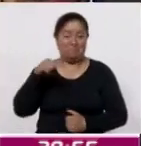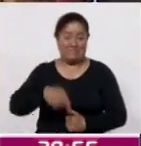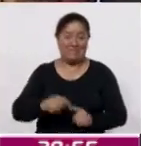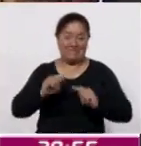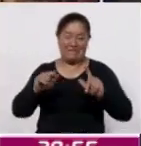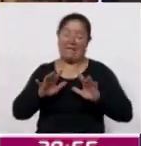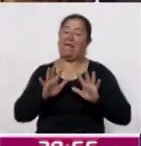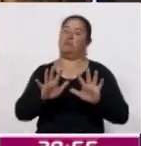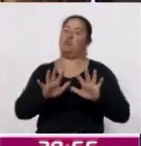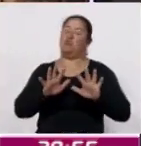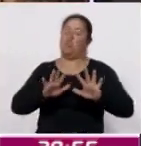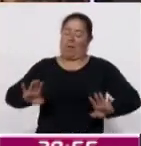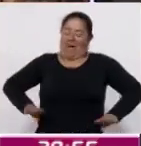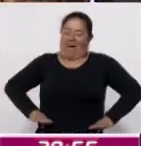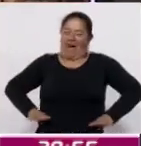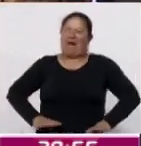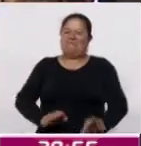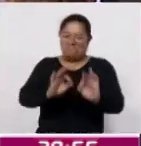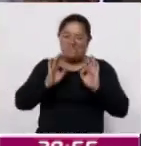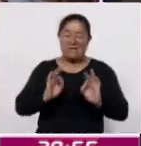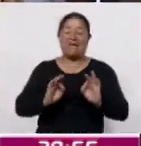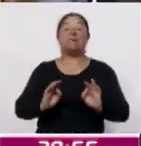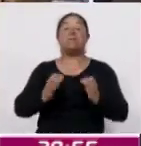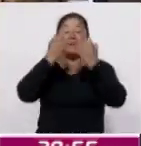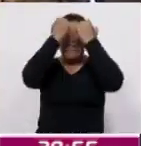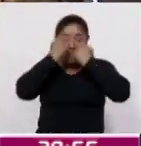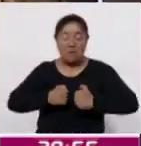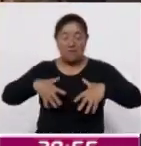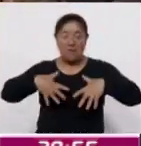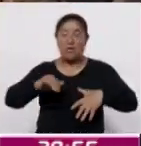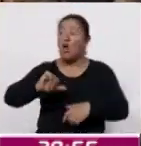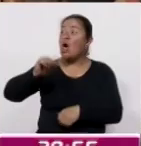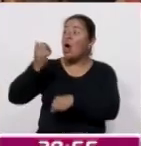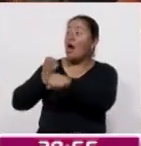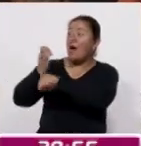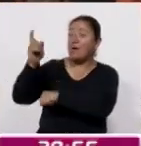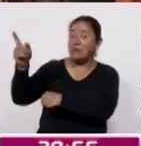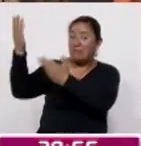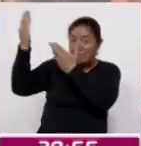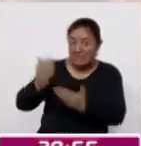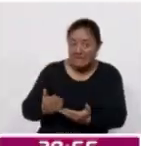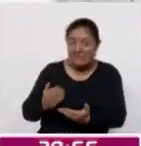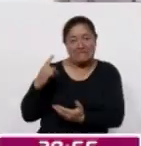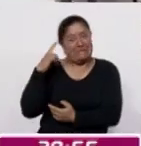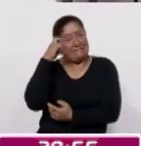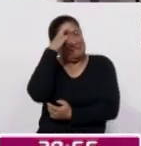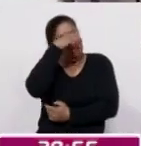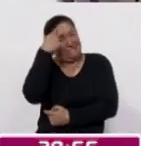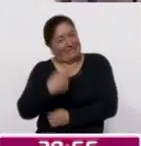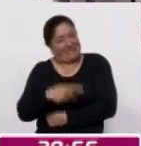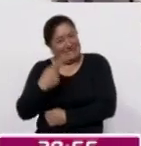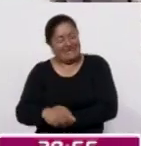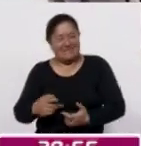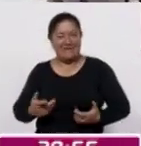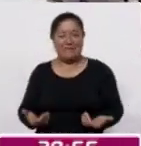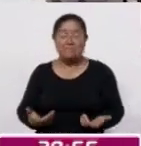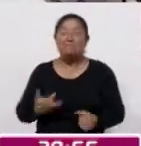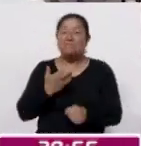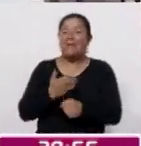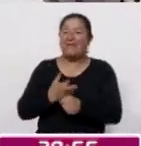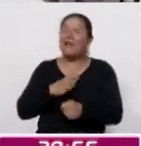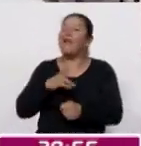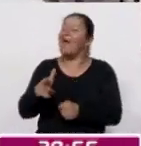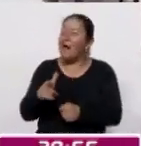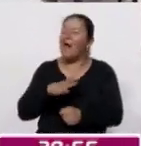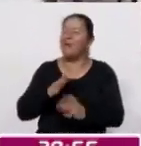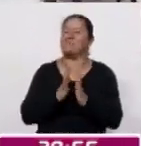calas que caracterizan también por eso, por los harapes, y venir de otro estado aquí, pues es complicado. Este año el concurso contó